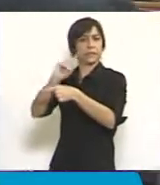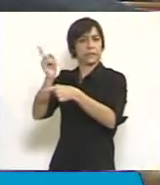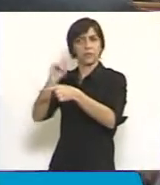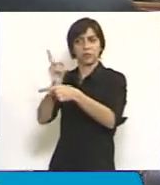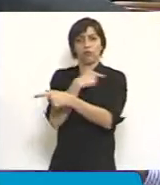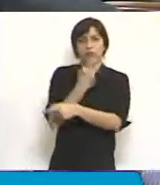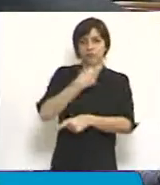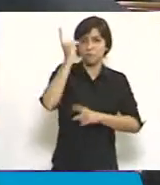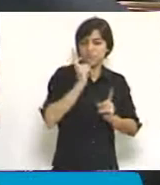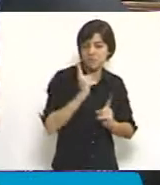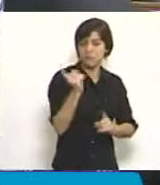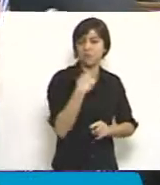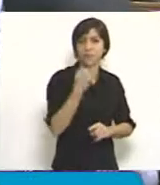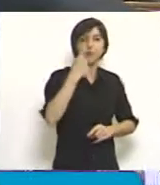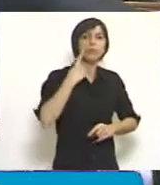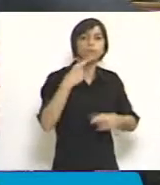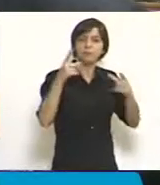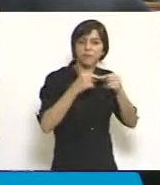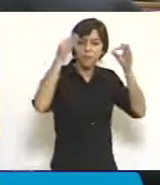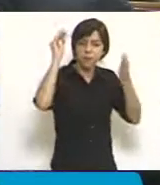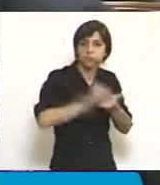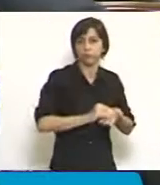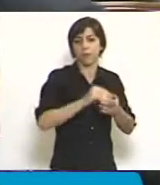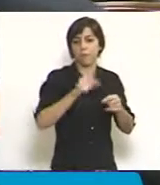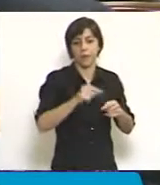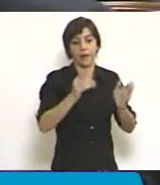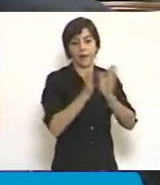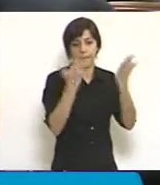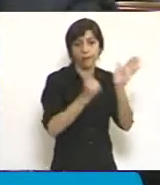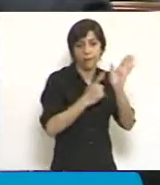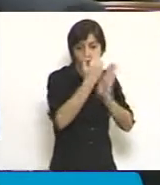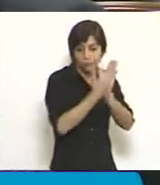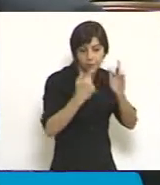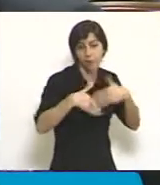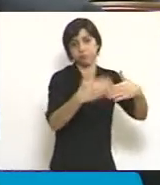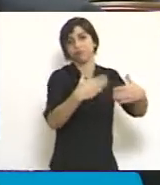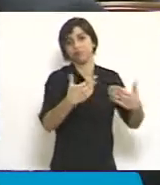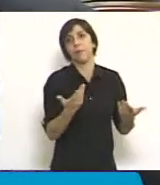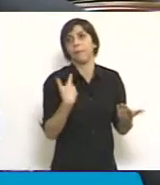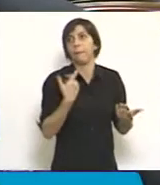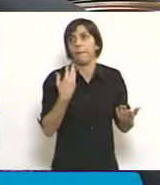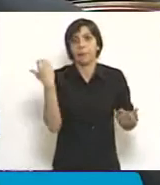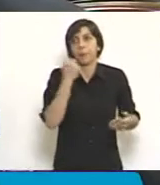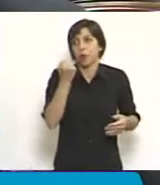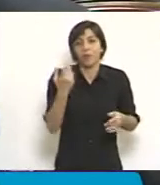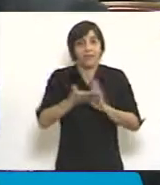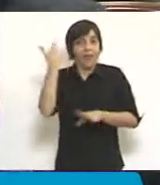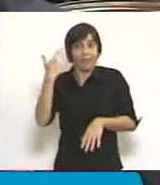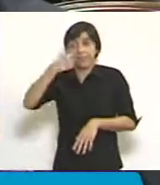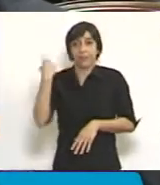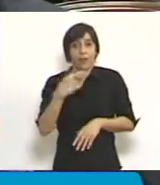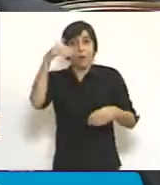a estar marcada por una coyuntura que haga que este nuevo código no se aplique? Si votamos un nuevo código y votamos la ley de implementación,